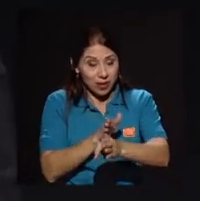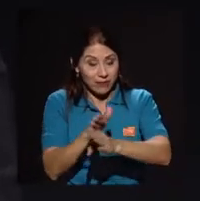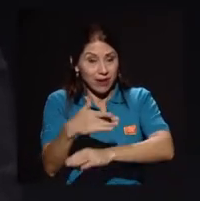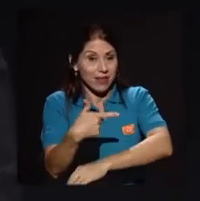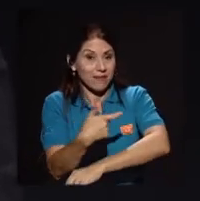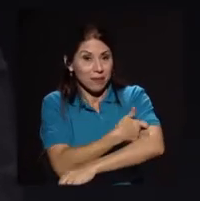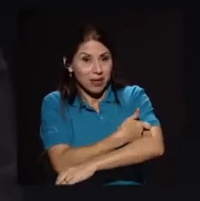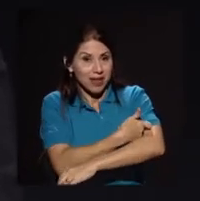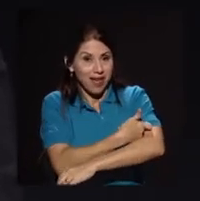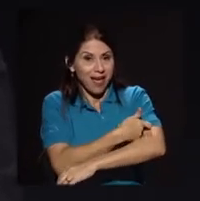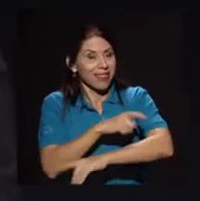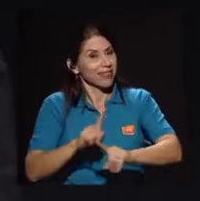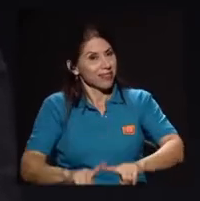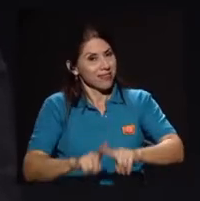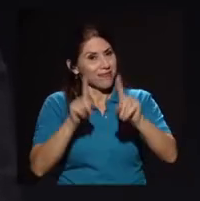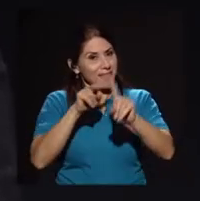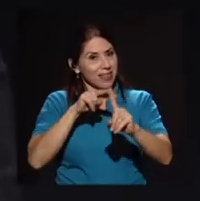enfoque,